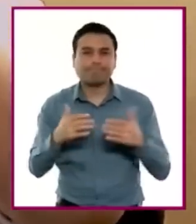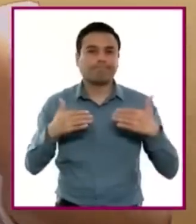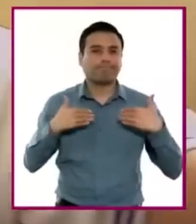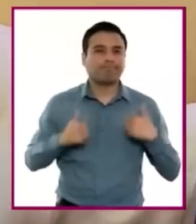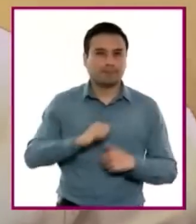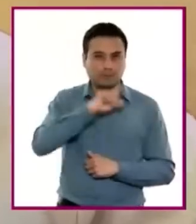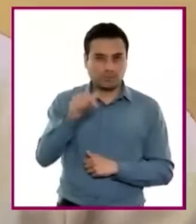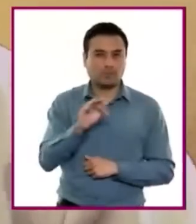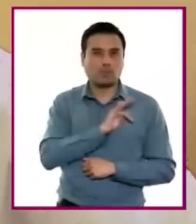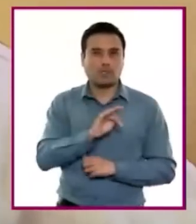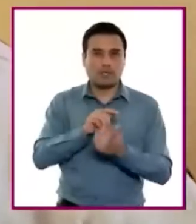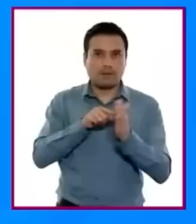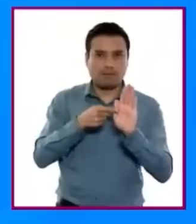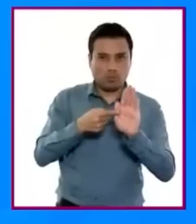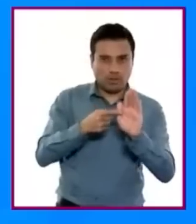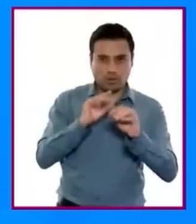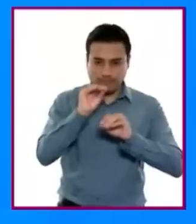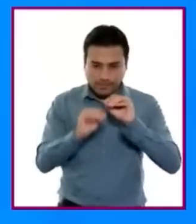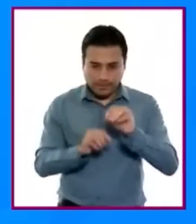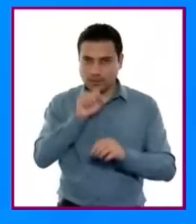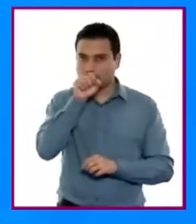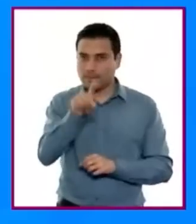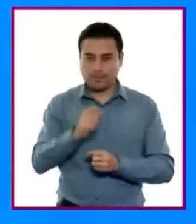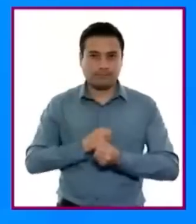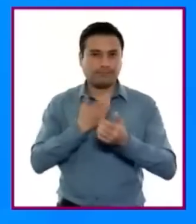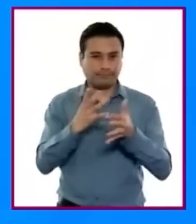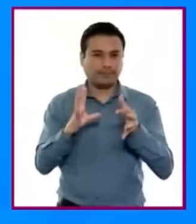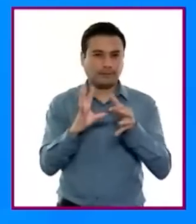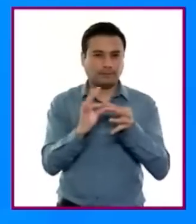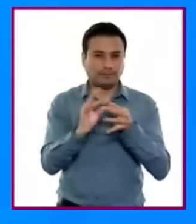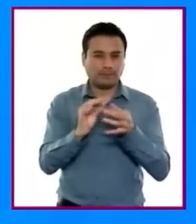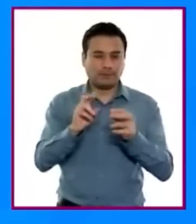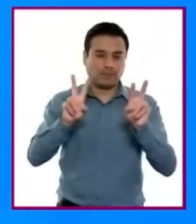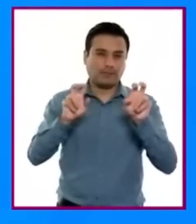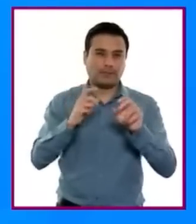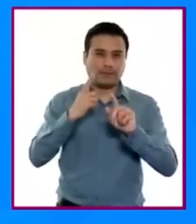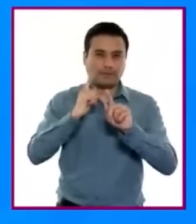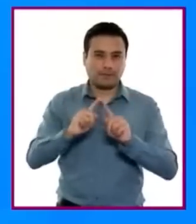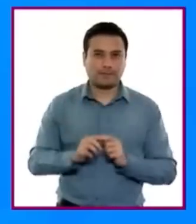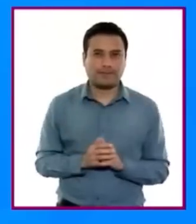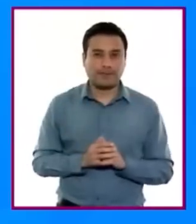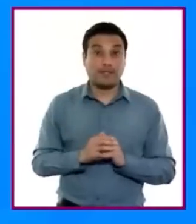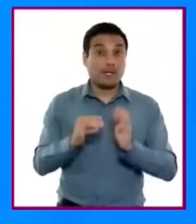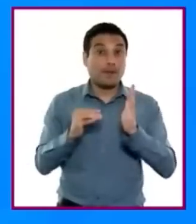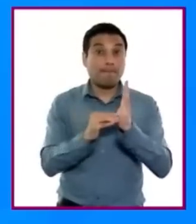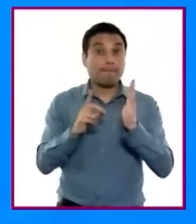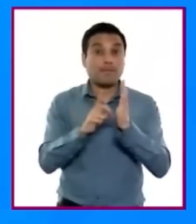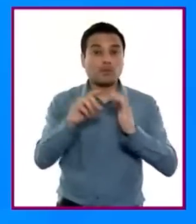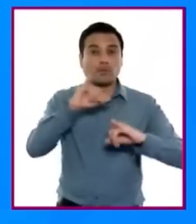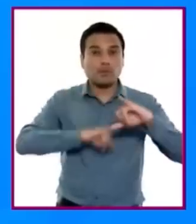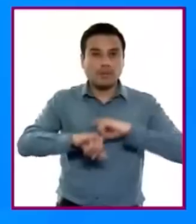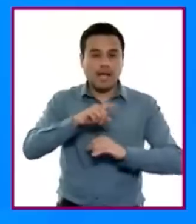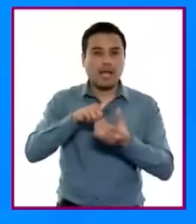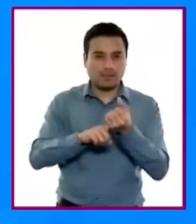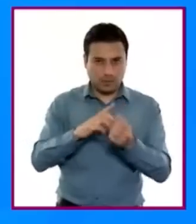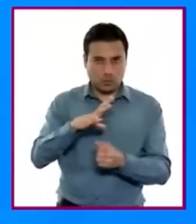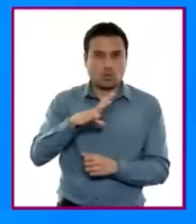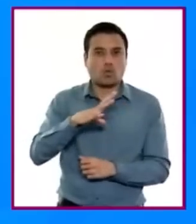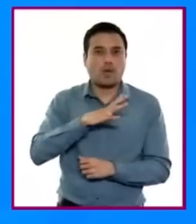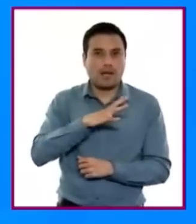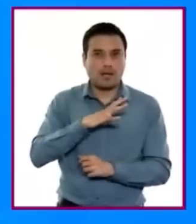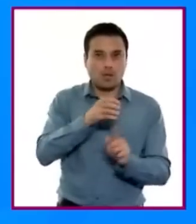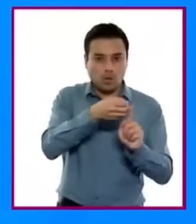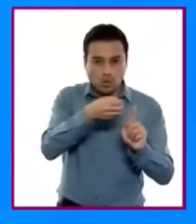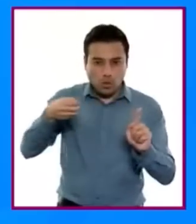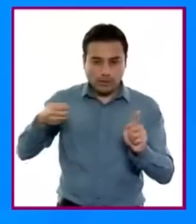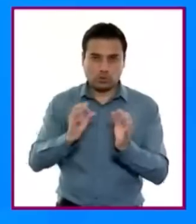y explicar el entorno. El pensamiento matemático es una manera de pensar que comprende el razonamiento lógico,